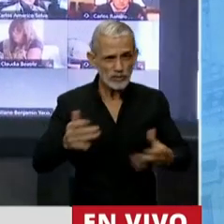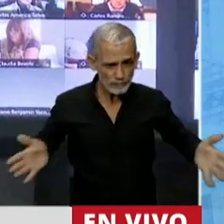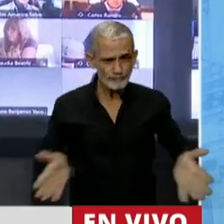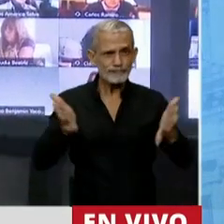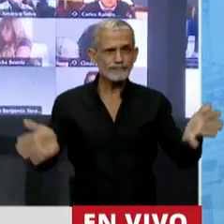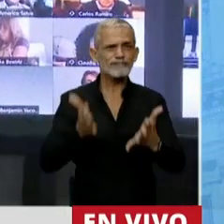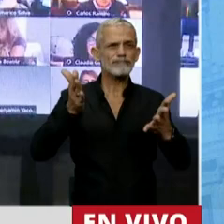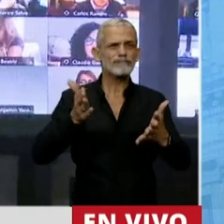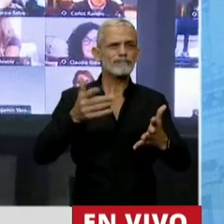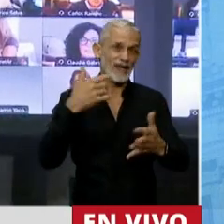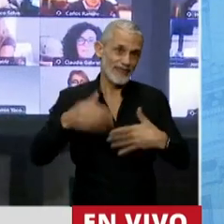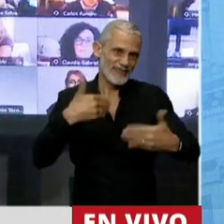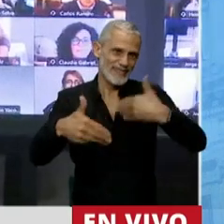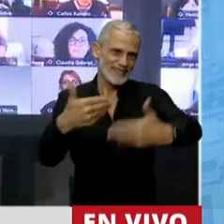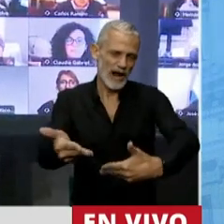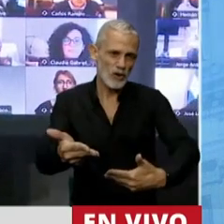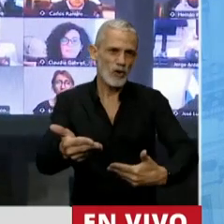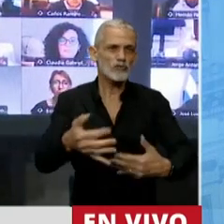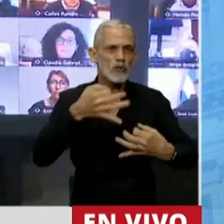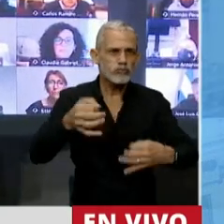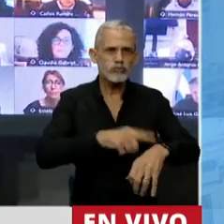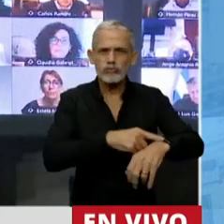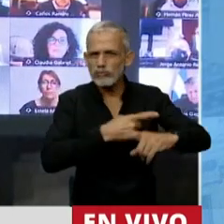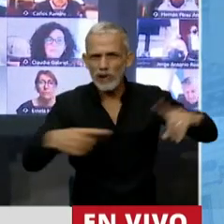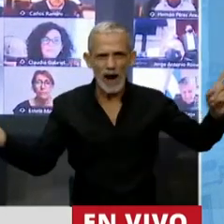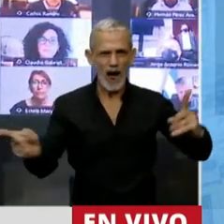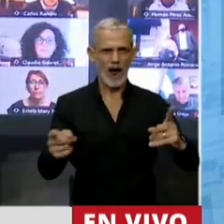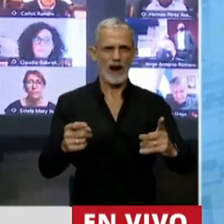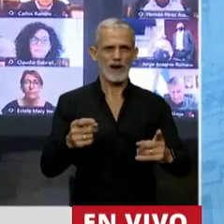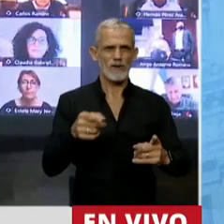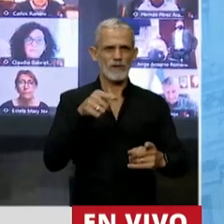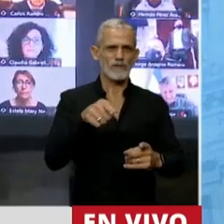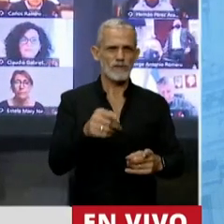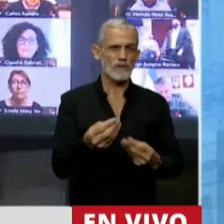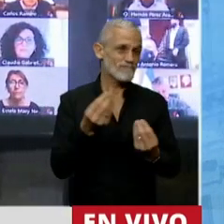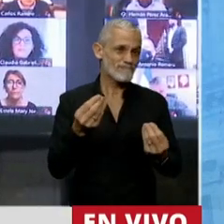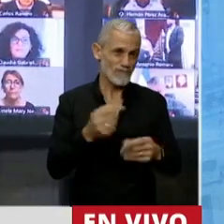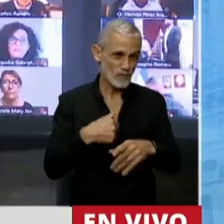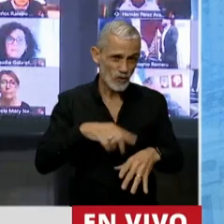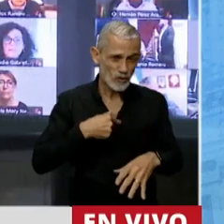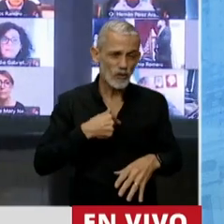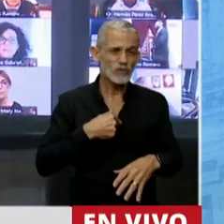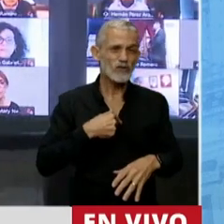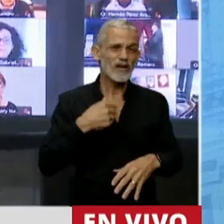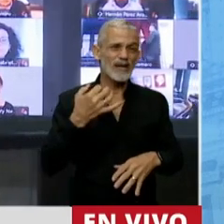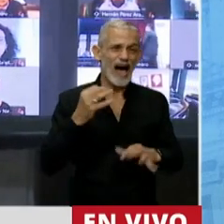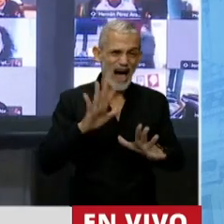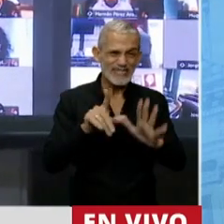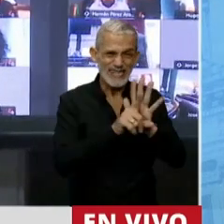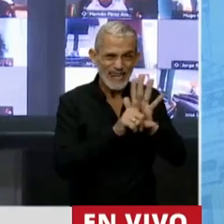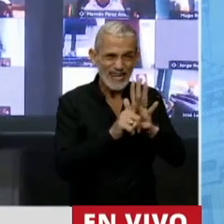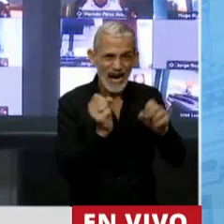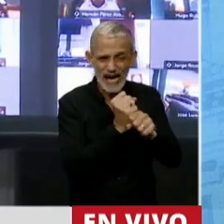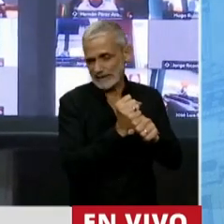promover un verdadero desarrollo sostenible, no podemos dictar este tipo de